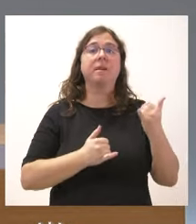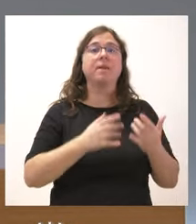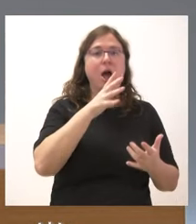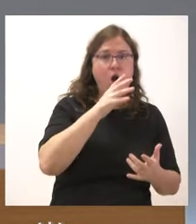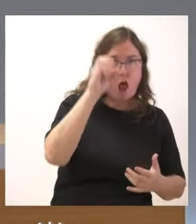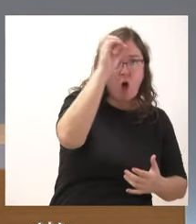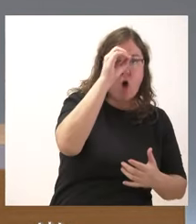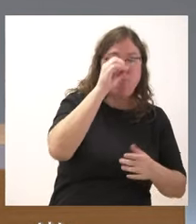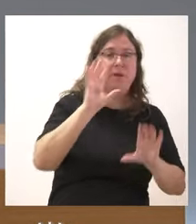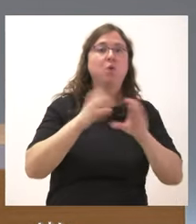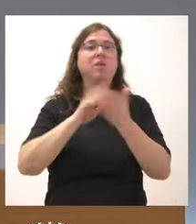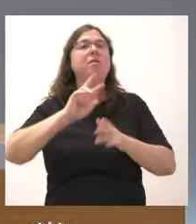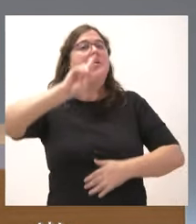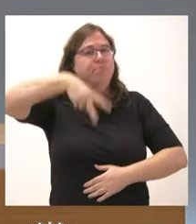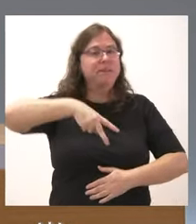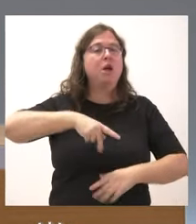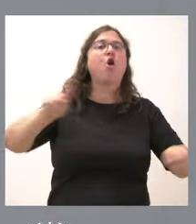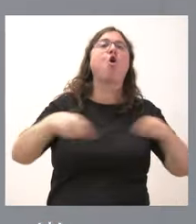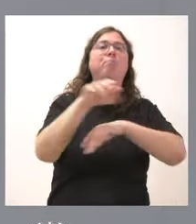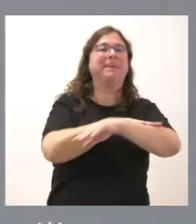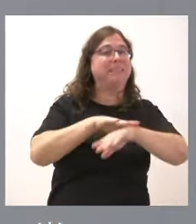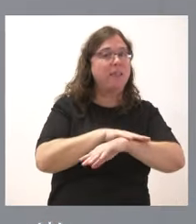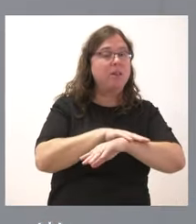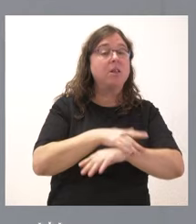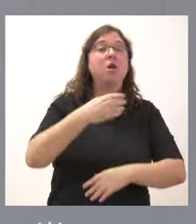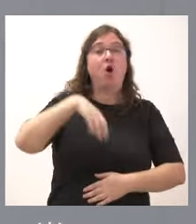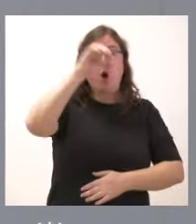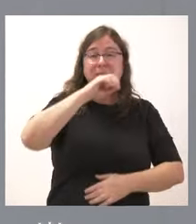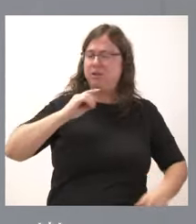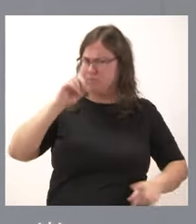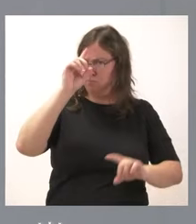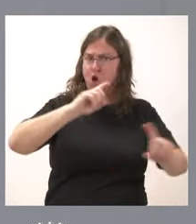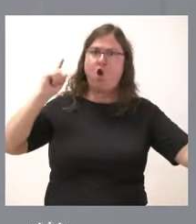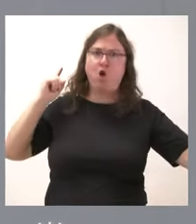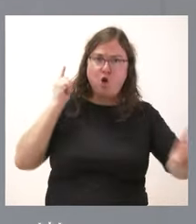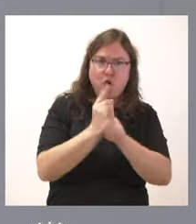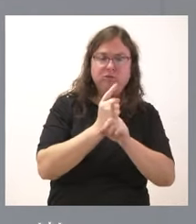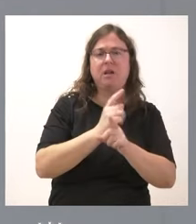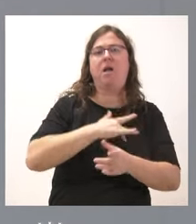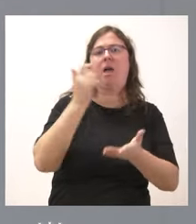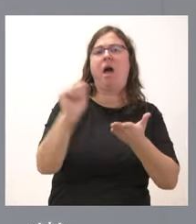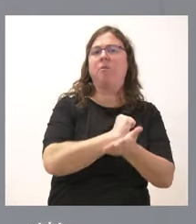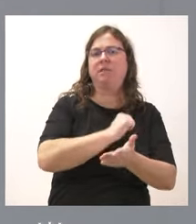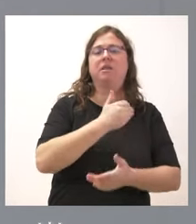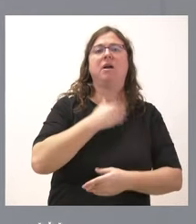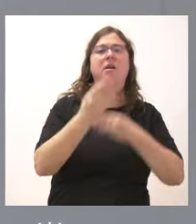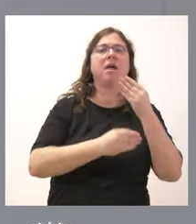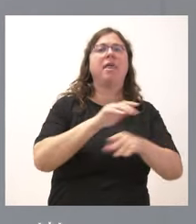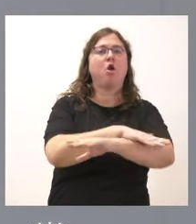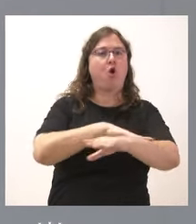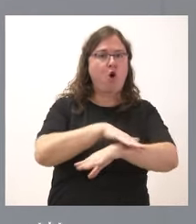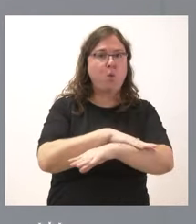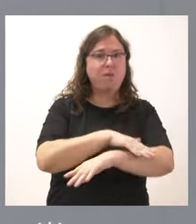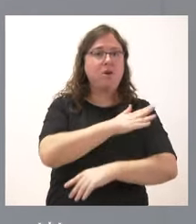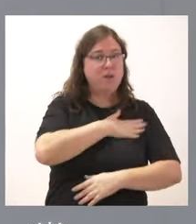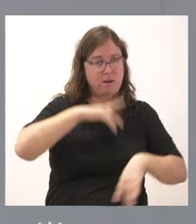Junta es que estamos ante un golpe de Estado. La posición oficial de la Junta es estamos claramente en contra de la amnistía que se quiere poner en marcha por parte del Gobierno. Y